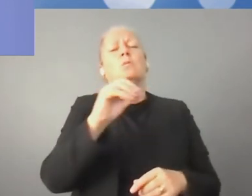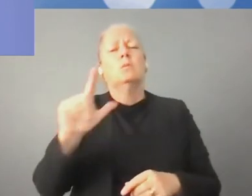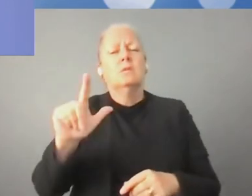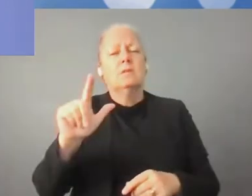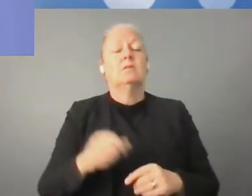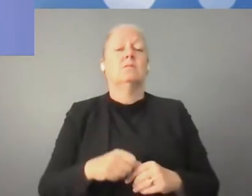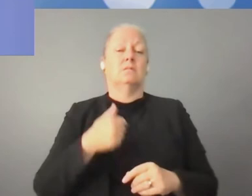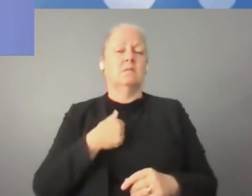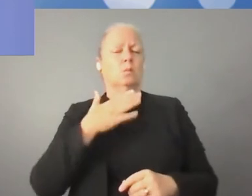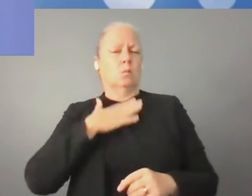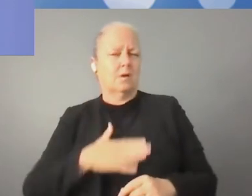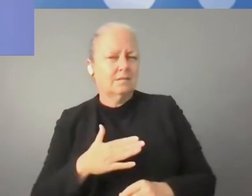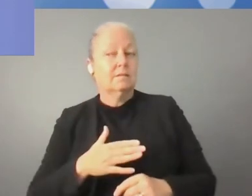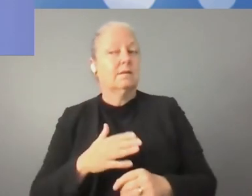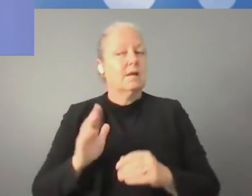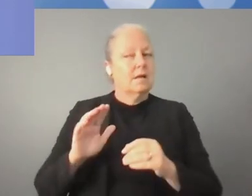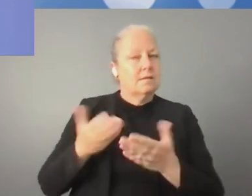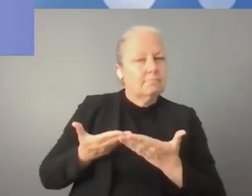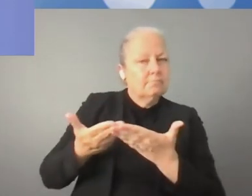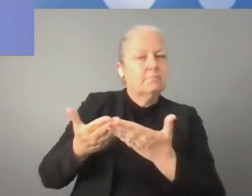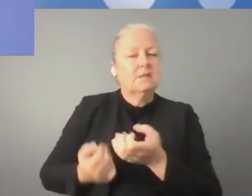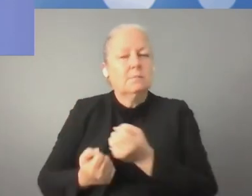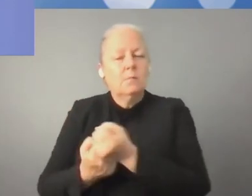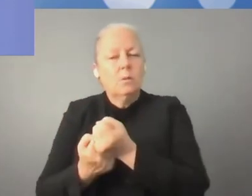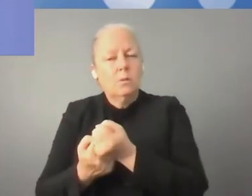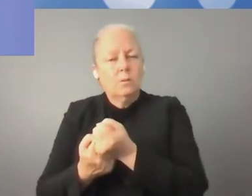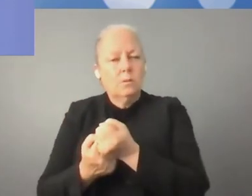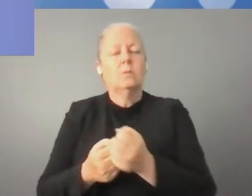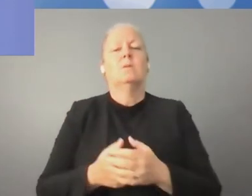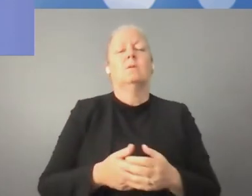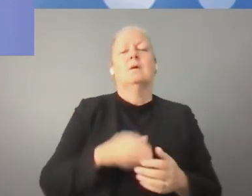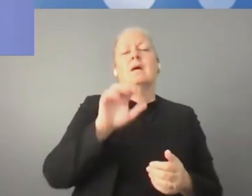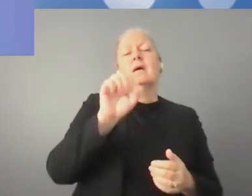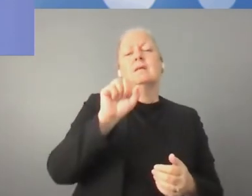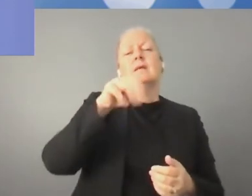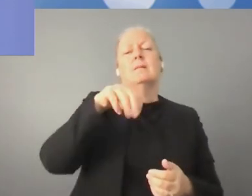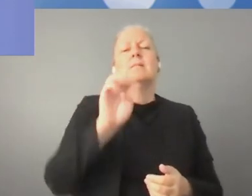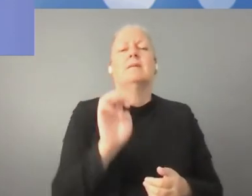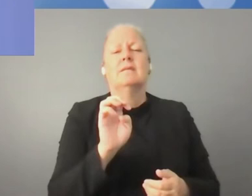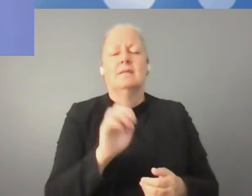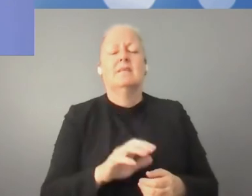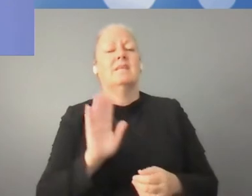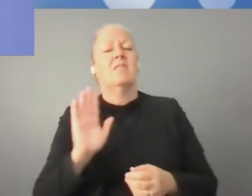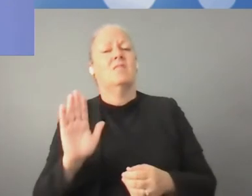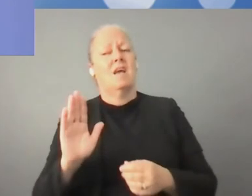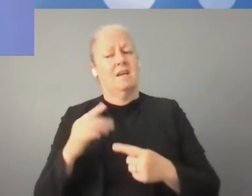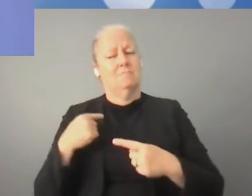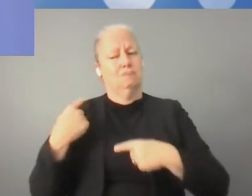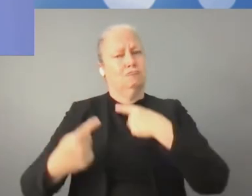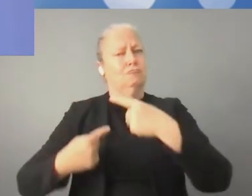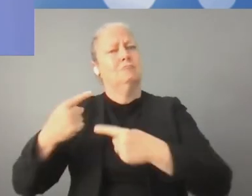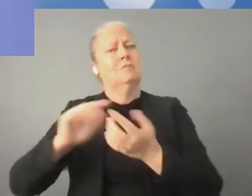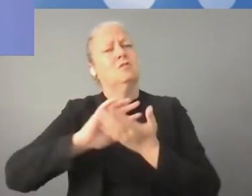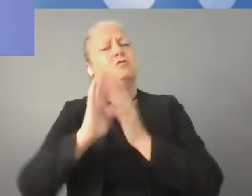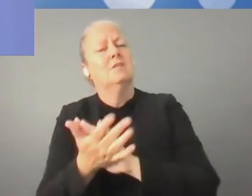Lo que quiero decir es que tenemos que ayudar en la transformación digital, sobre todo a las pymes,